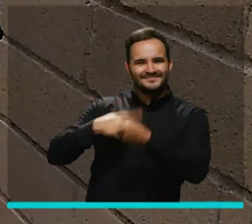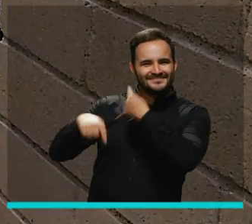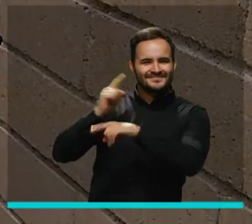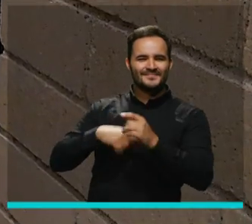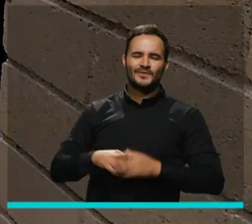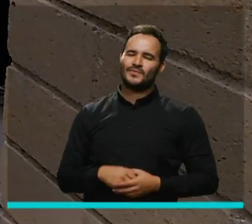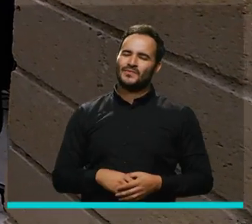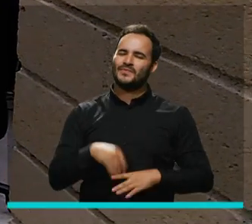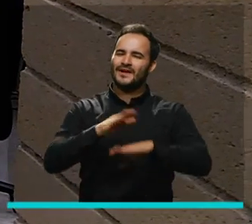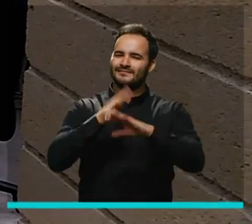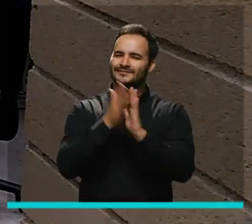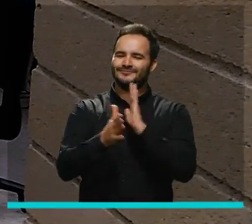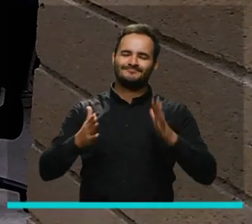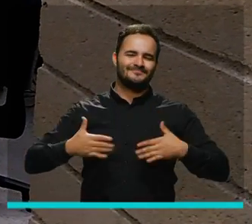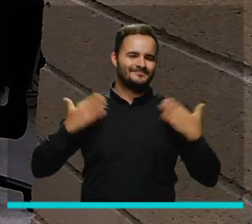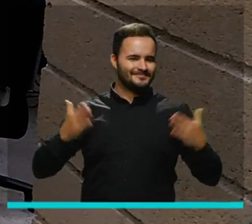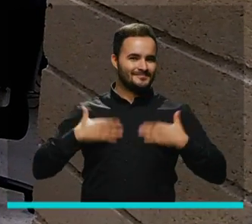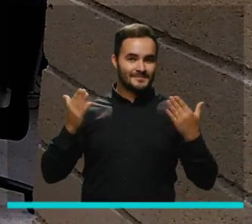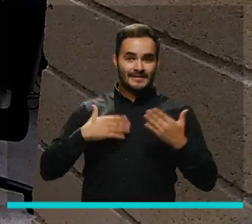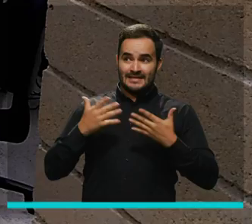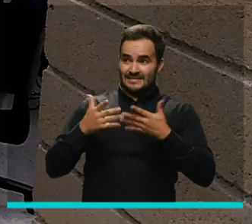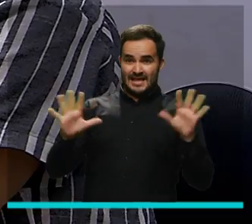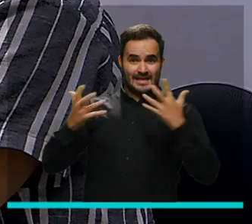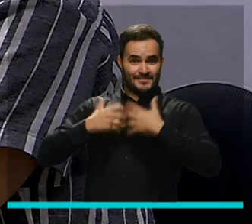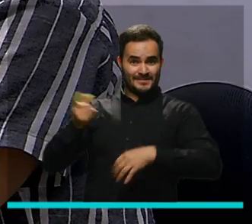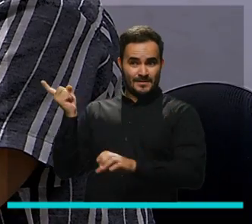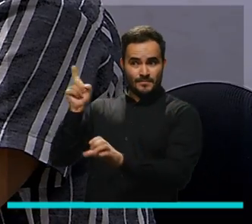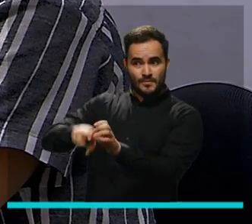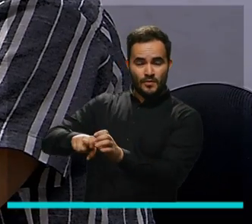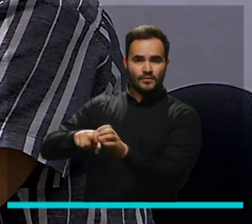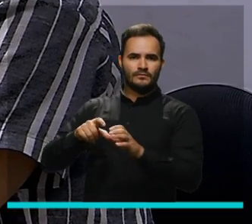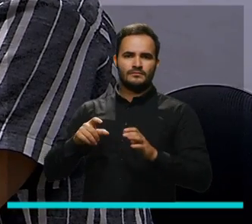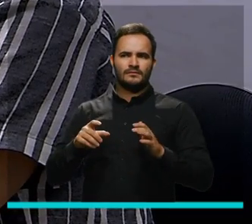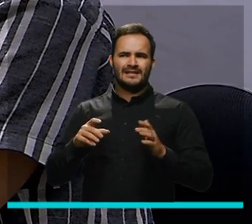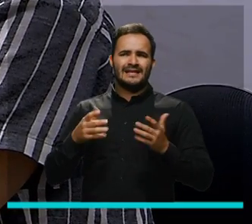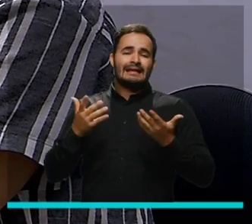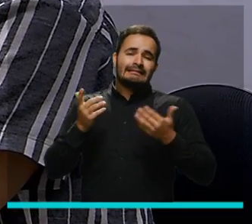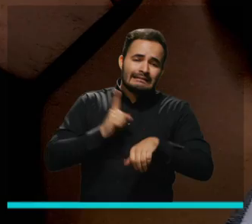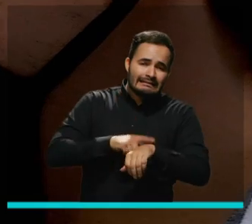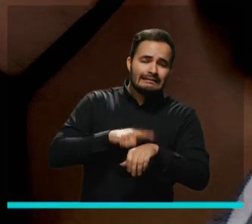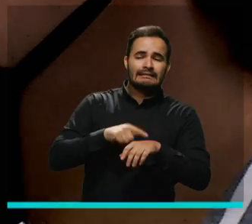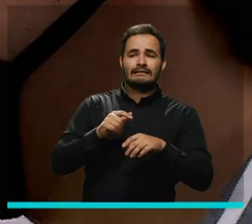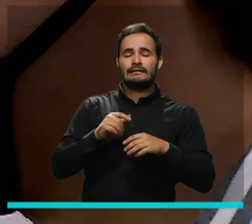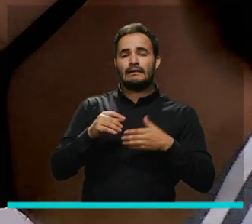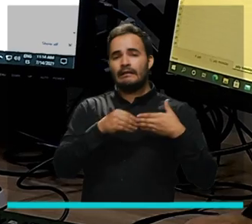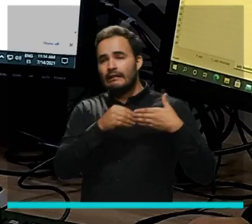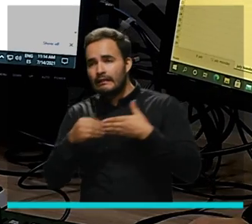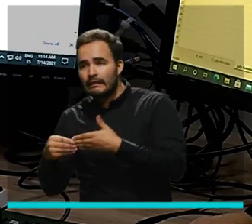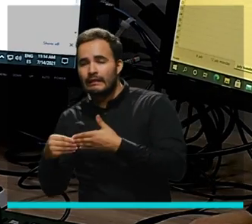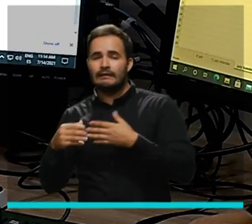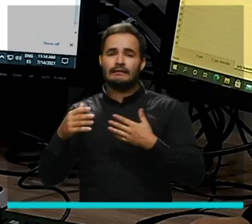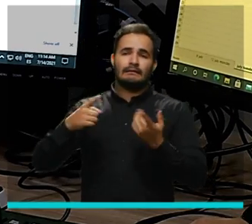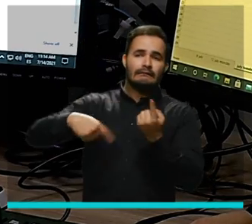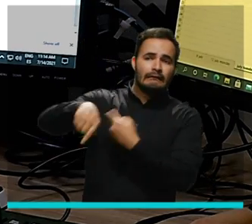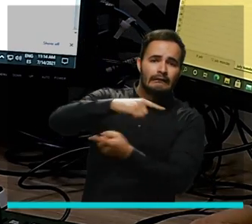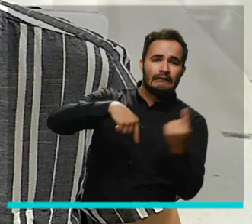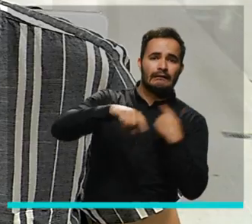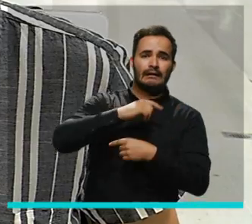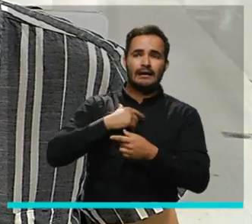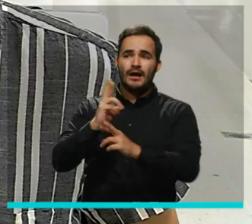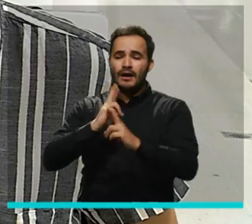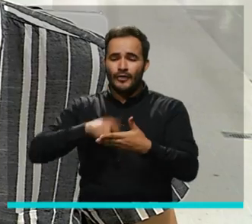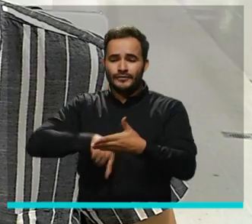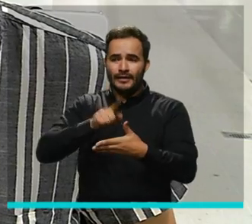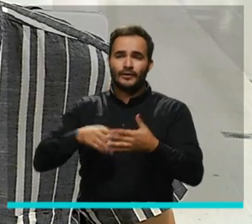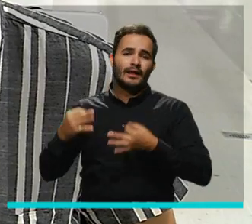Realmente fue muy gratificante porque una vez entré, no tuve que buscar ni estar mucho tiempo en entrevistas, que son